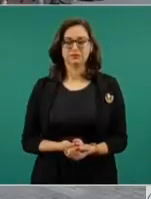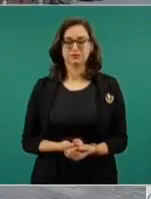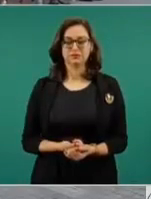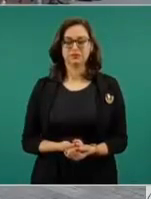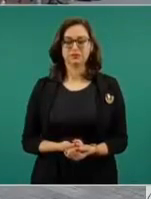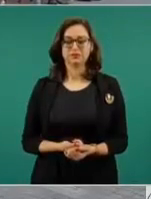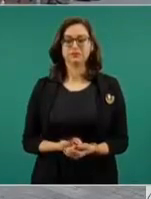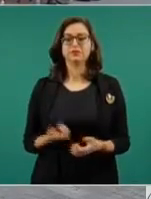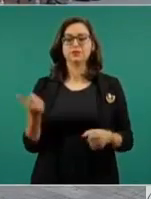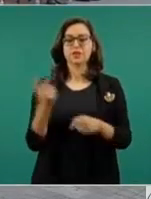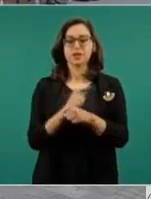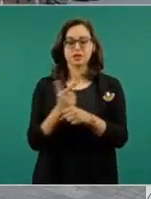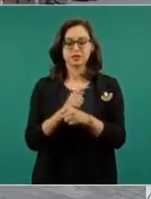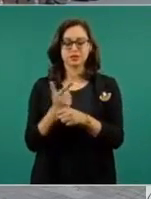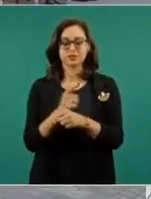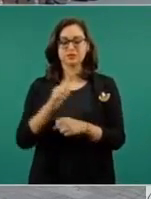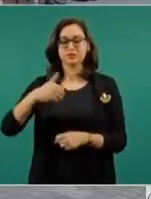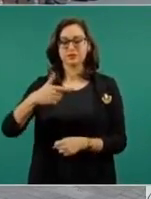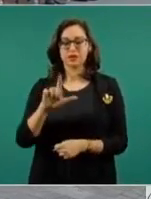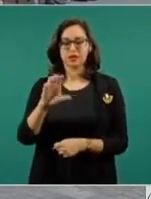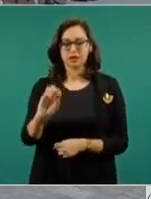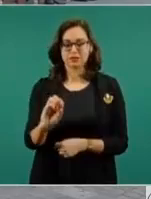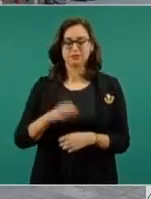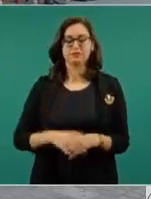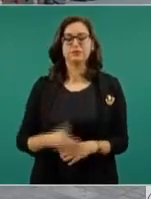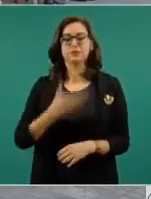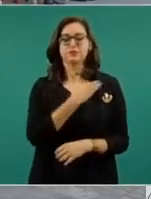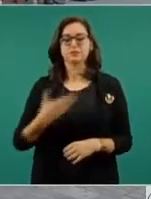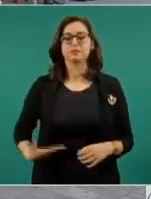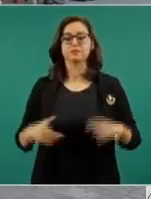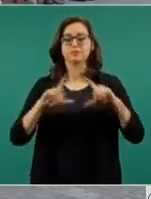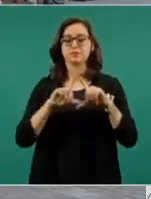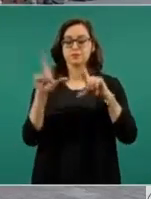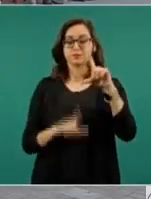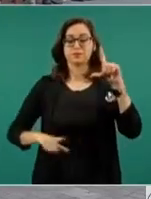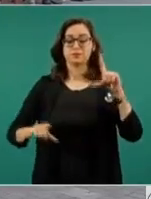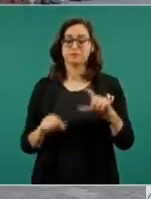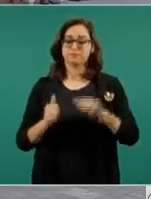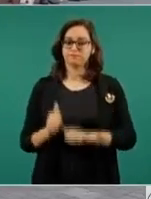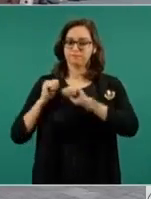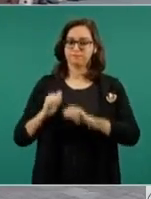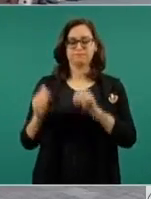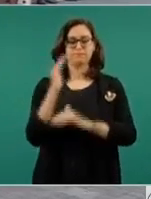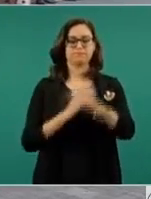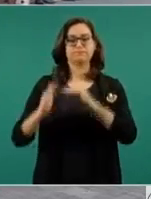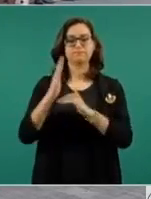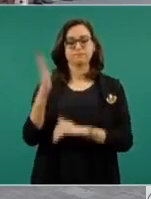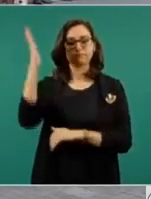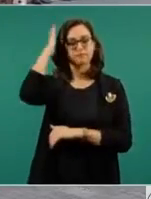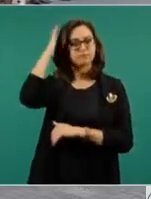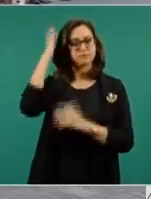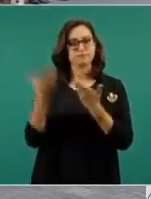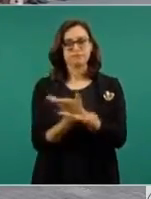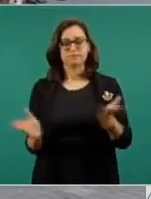Licenciado Andrés Manuel López Obrador, Presidente de México y Comandante Supremo de las Fuerzas Armadas.